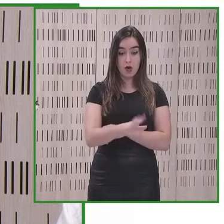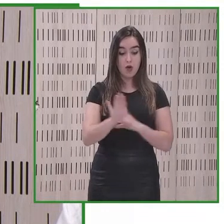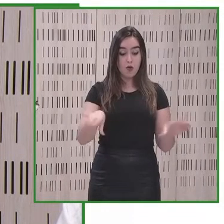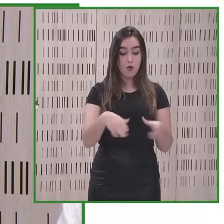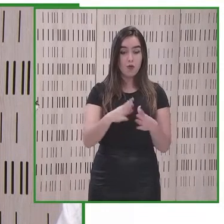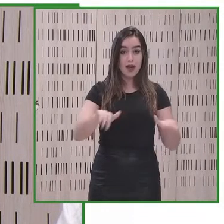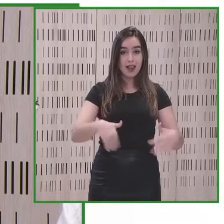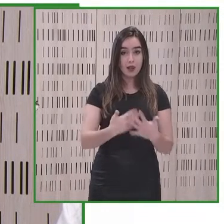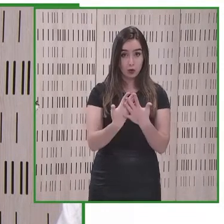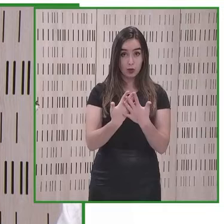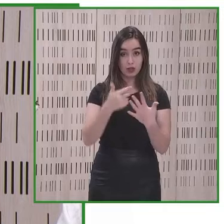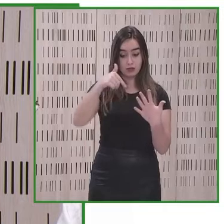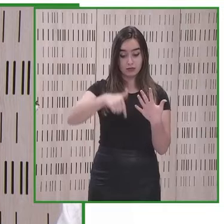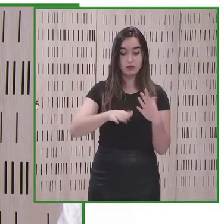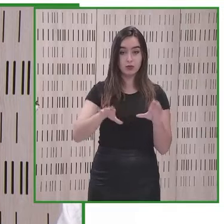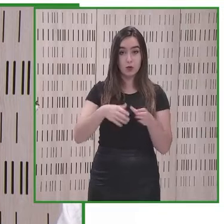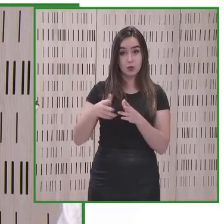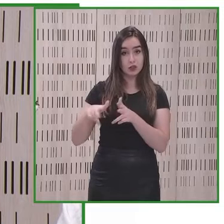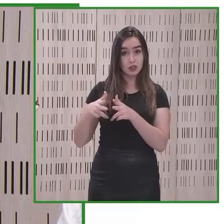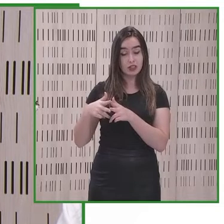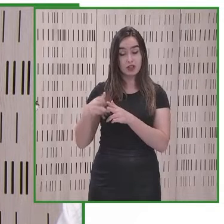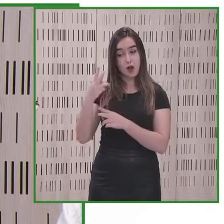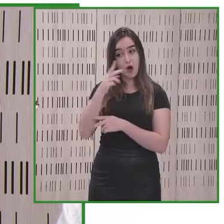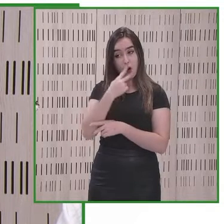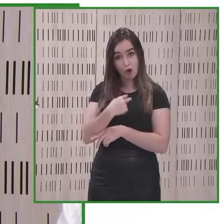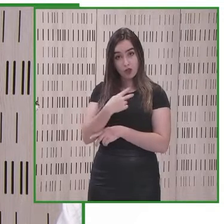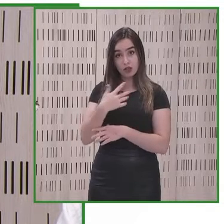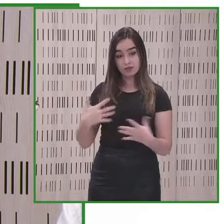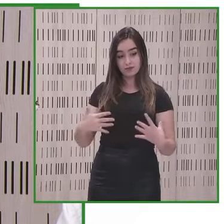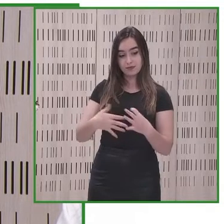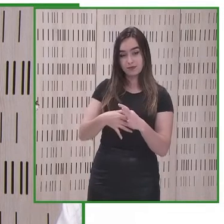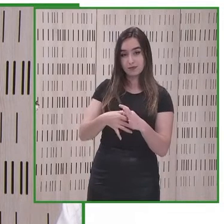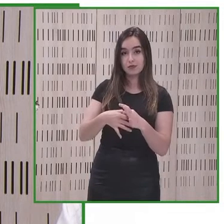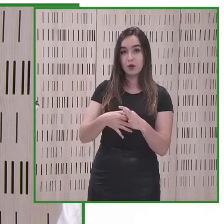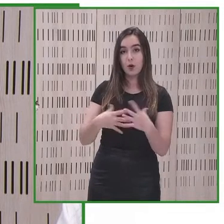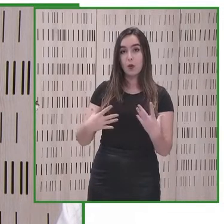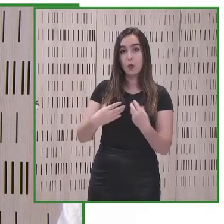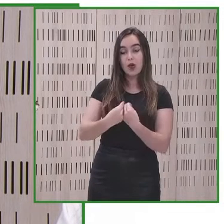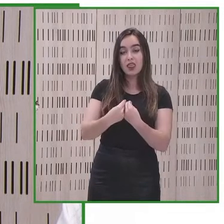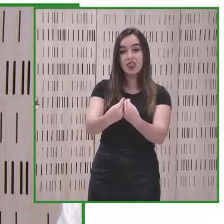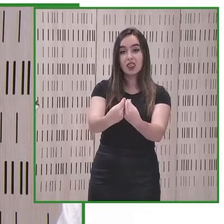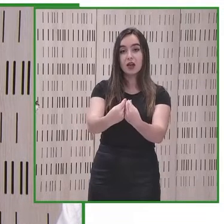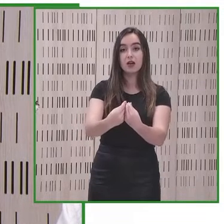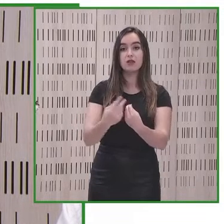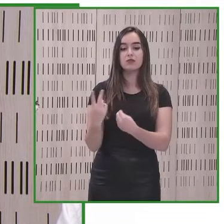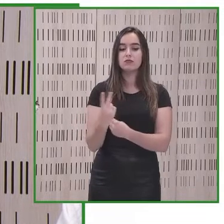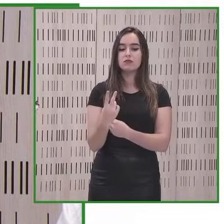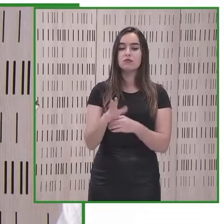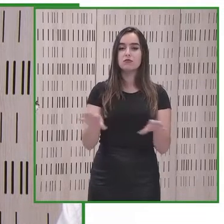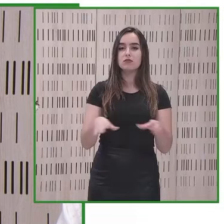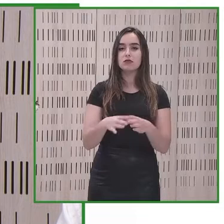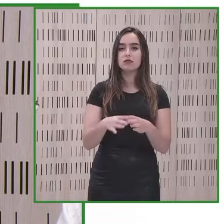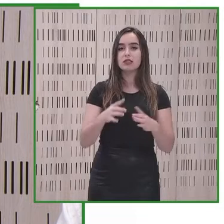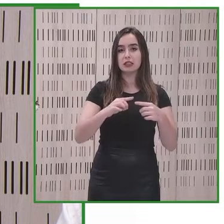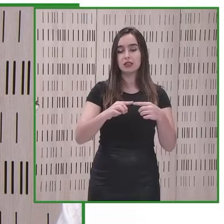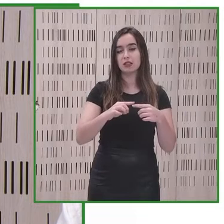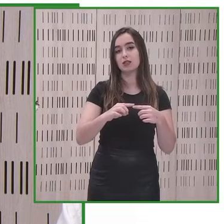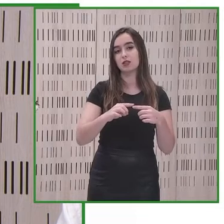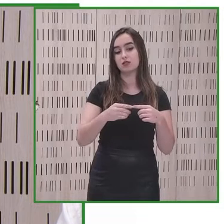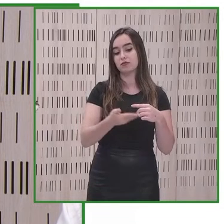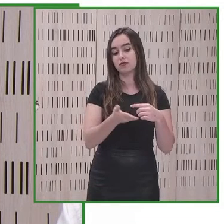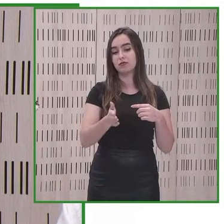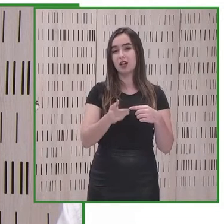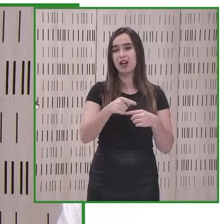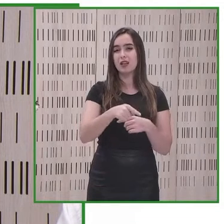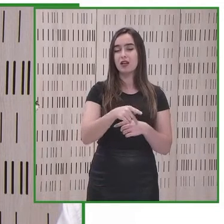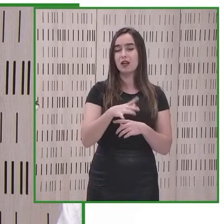grupo empresarial el grupo social 11 que junto con la fundación 11 nuestra dirección general forman ese grupo que cuenta en este caso las empresas